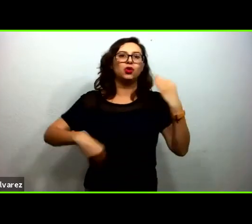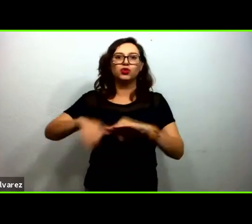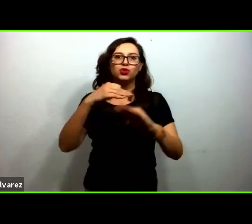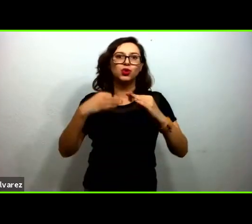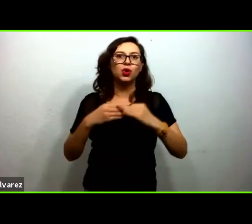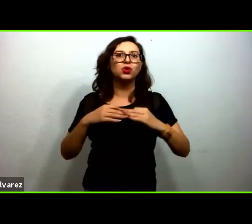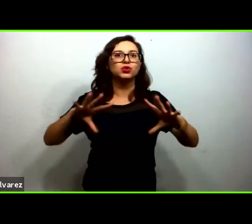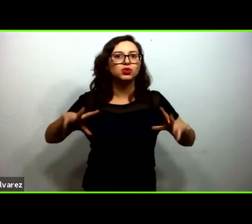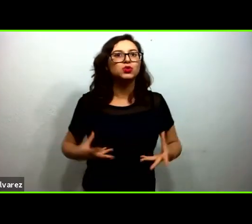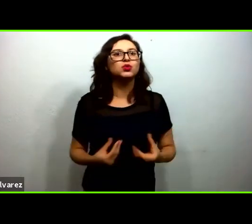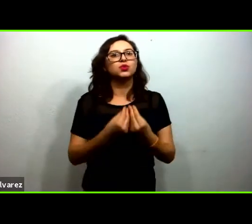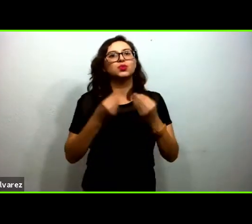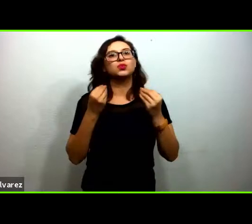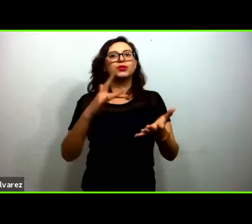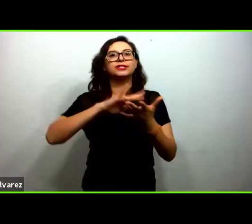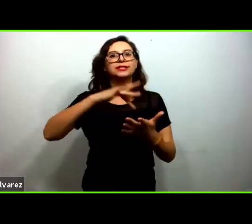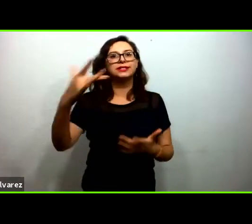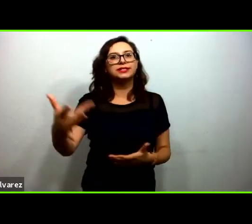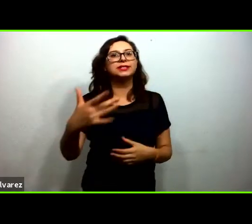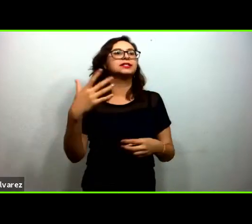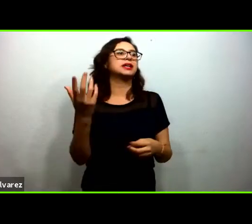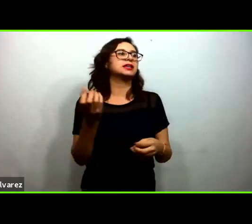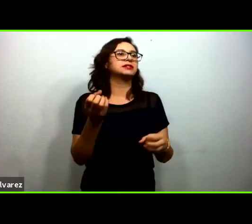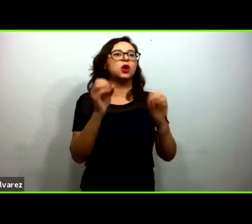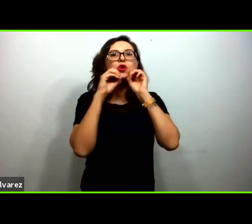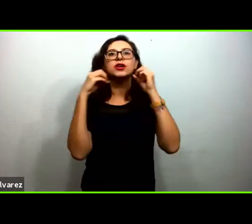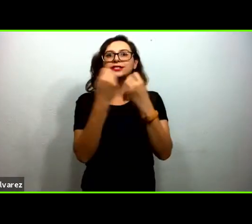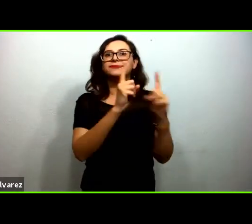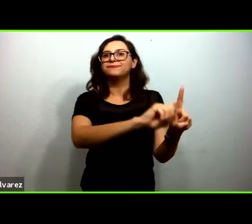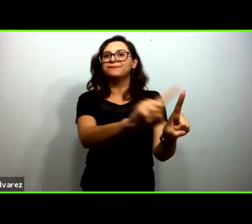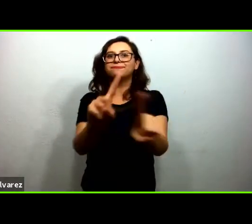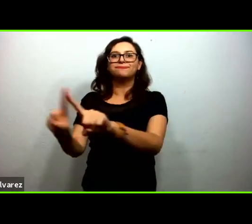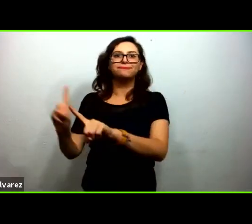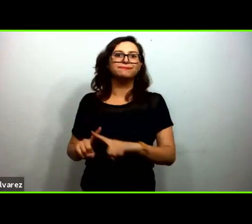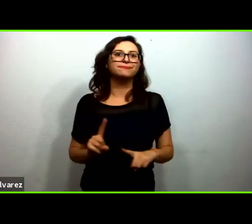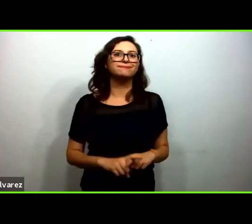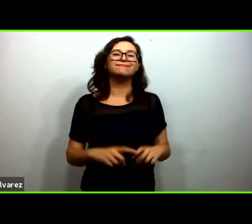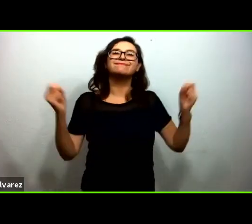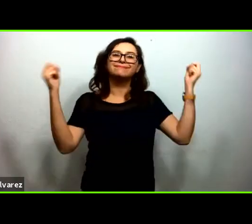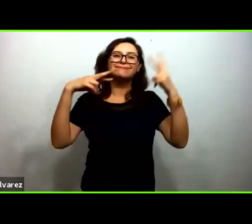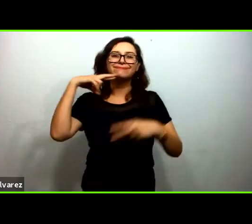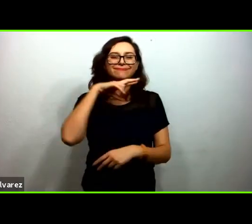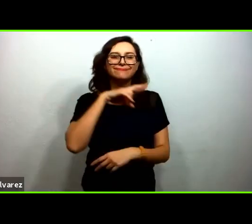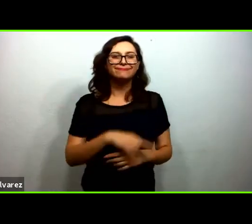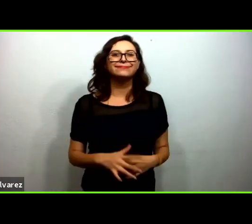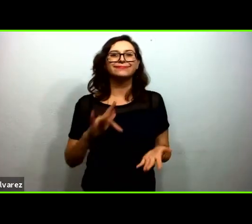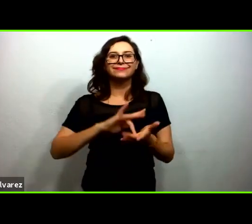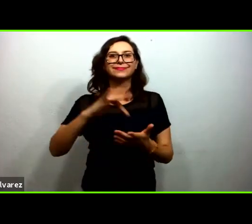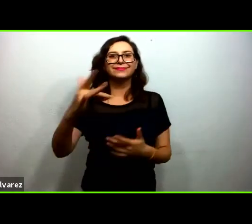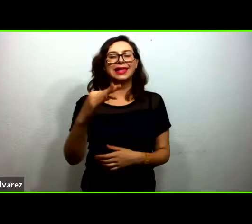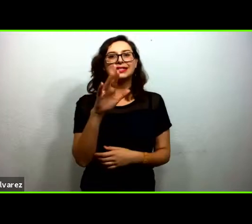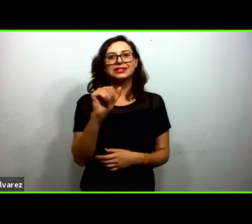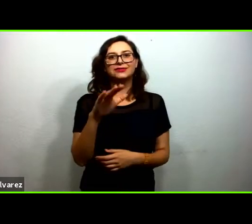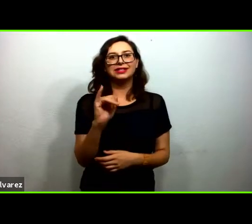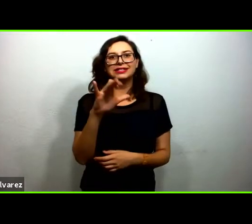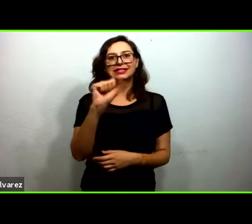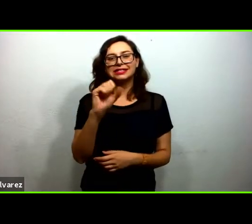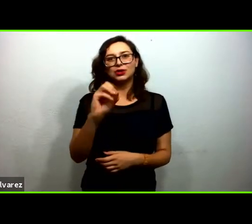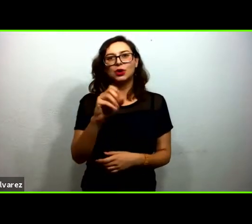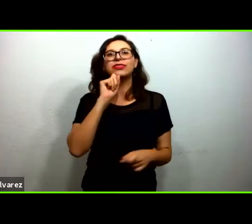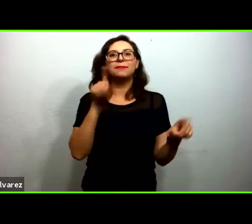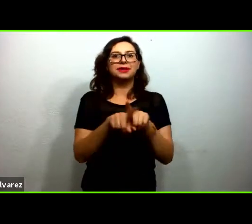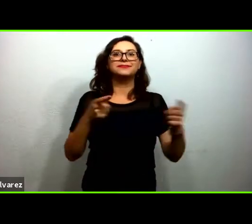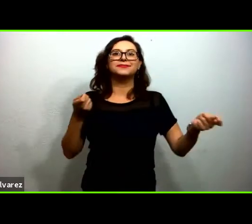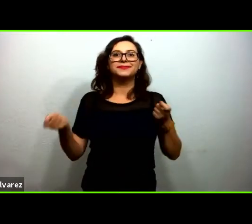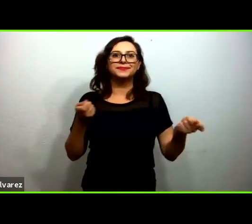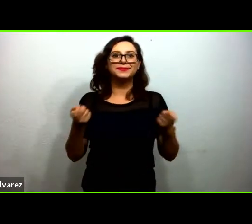organizaciones convocantes y bueno pues hasta la próxima gracias Francisco por tu moderación también y